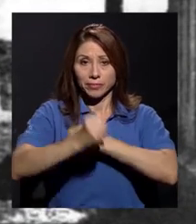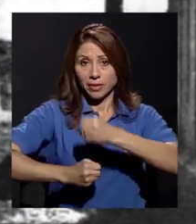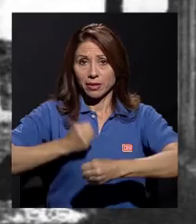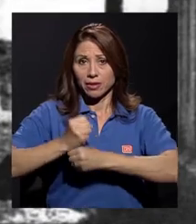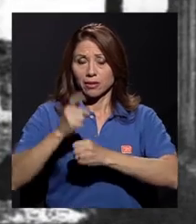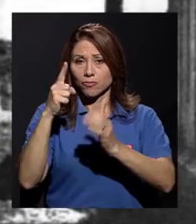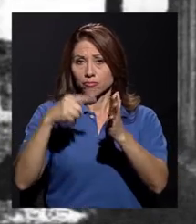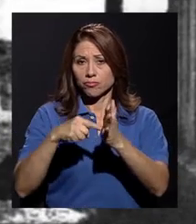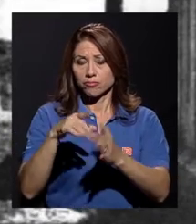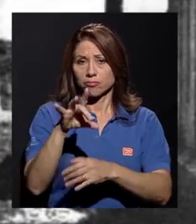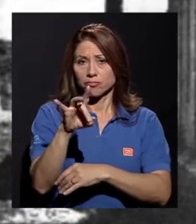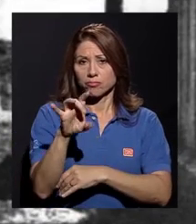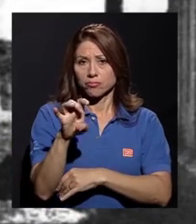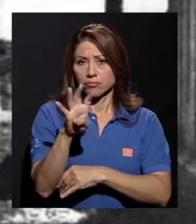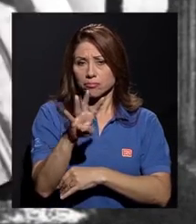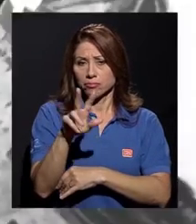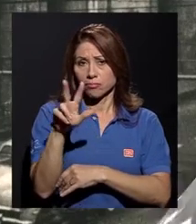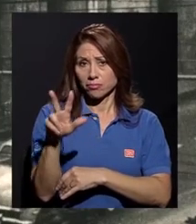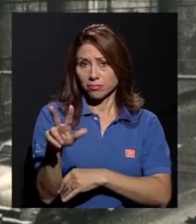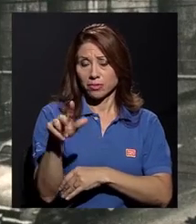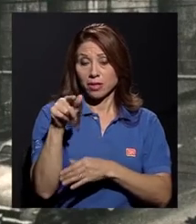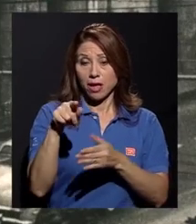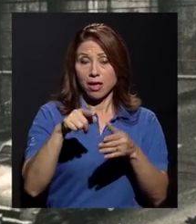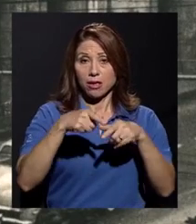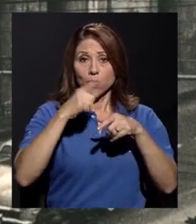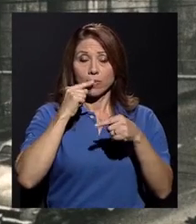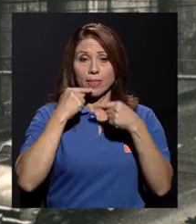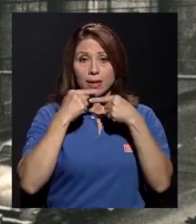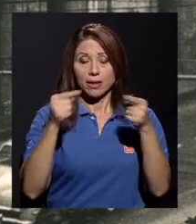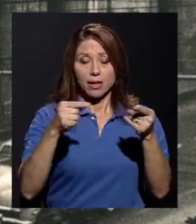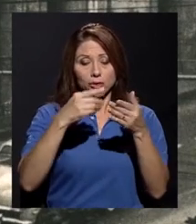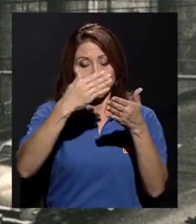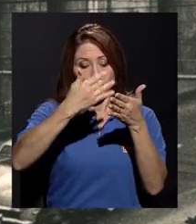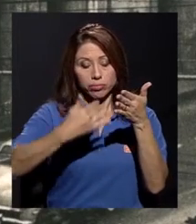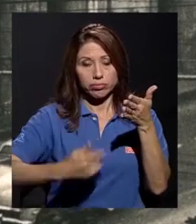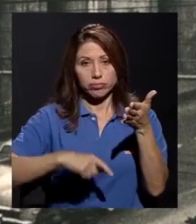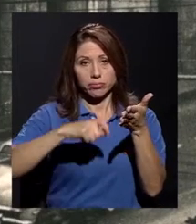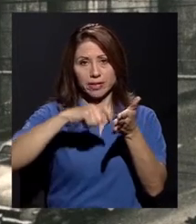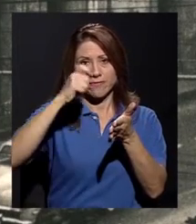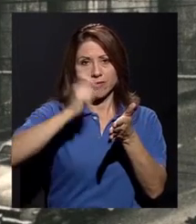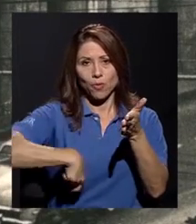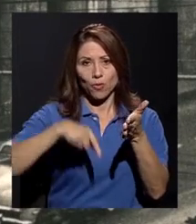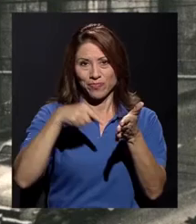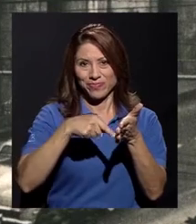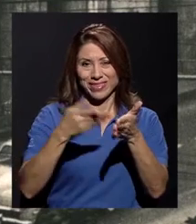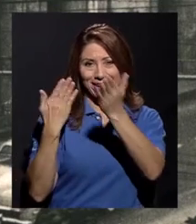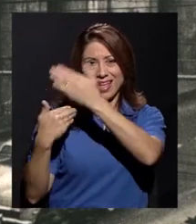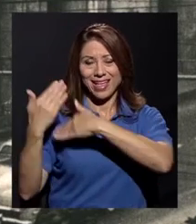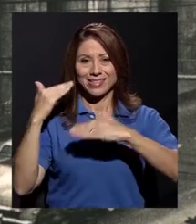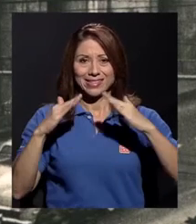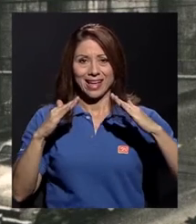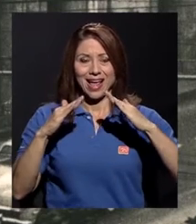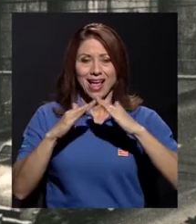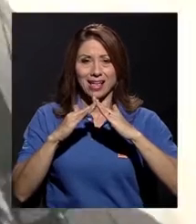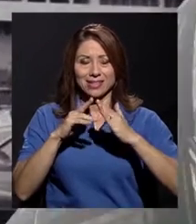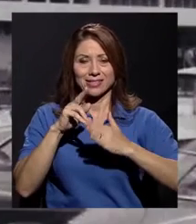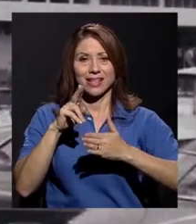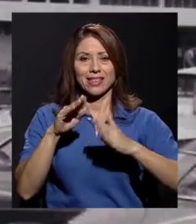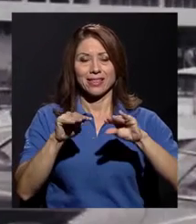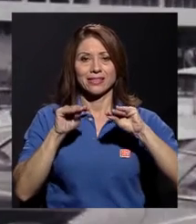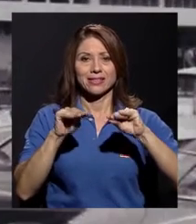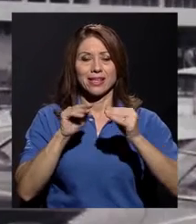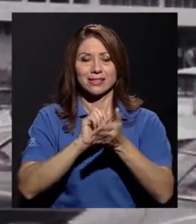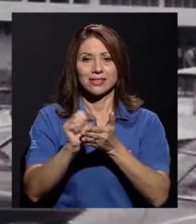1843 cuando se firmó el decreto que transformaba a la Casa de Enseñanza Santo Tomás en una universidad.